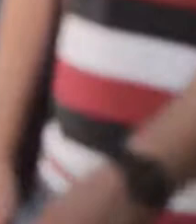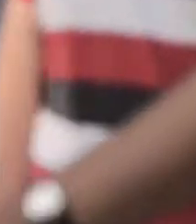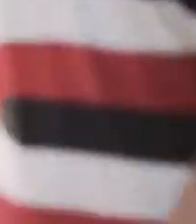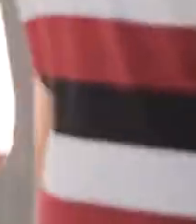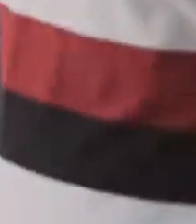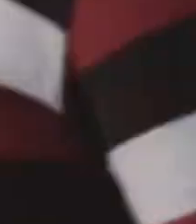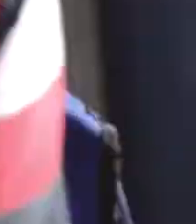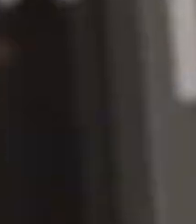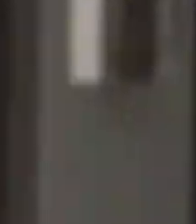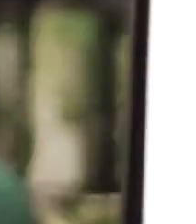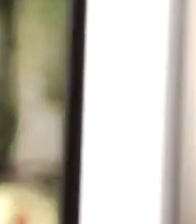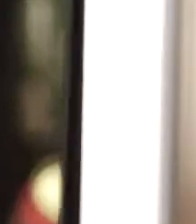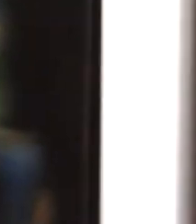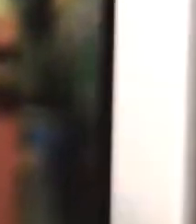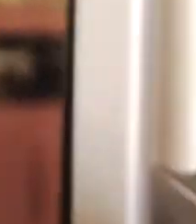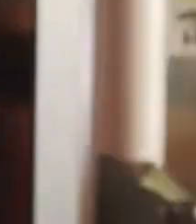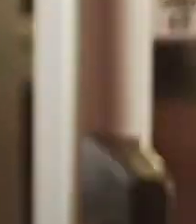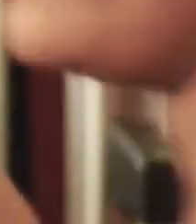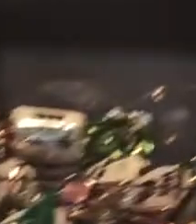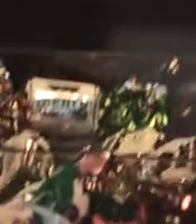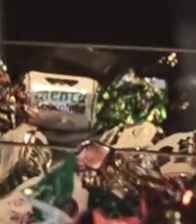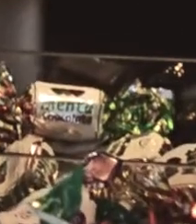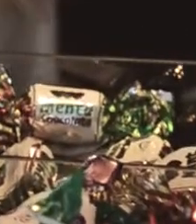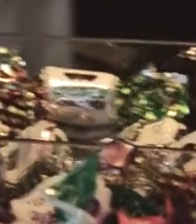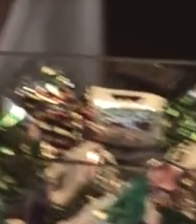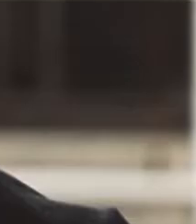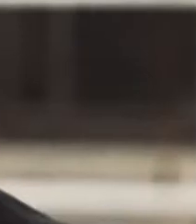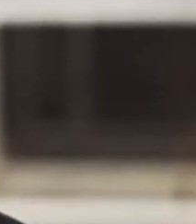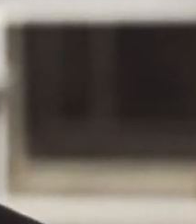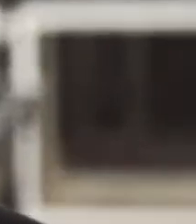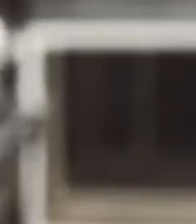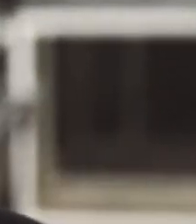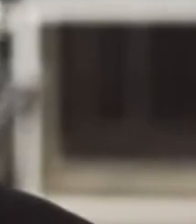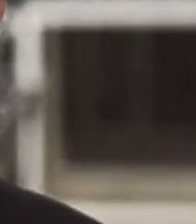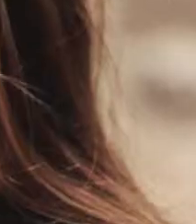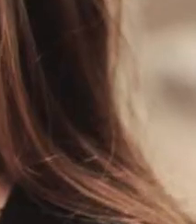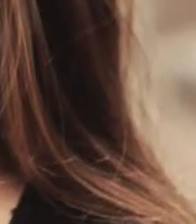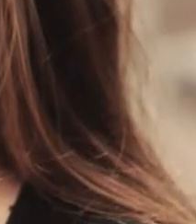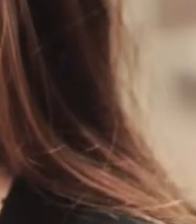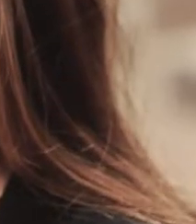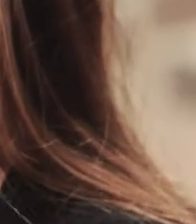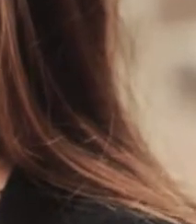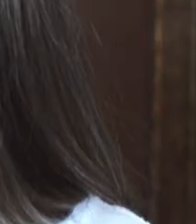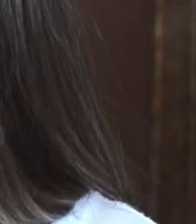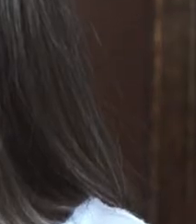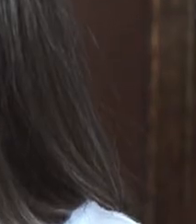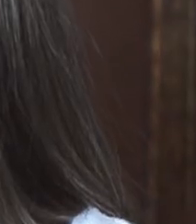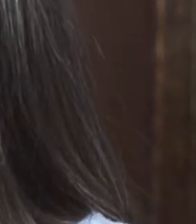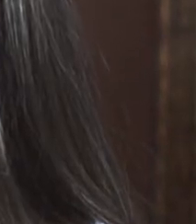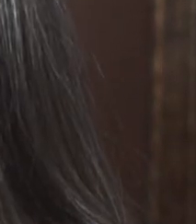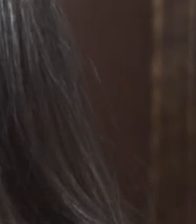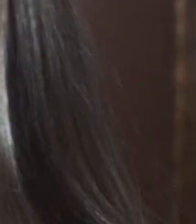Es el relámpago claro de la verdad En esta